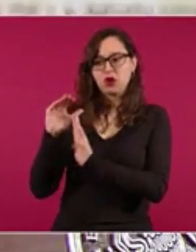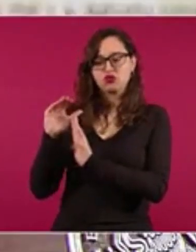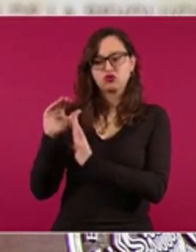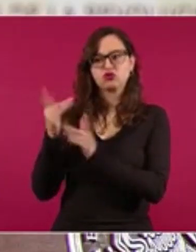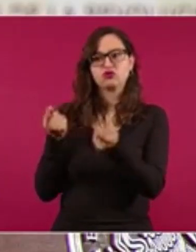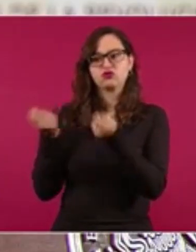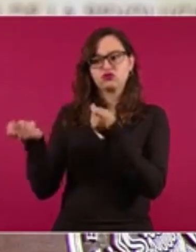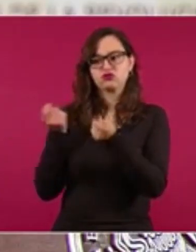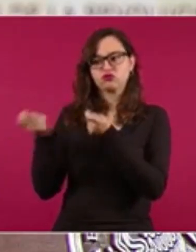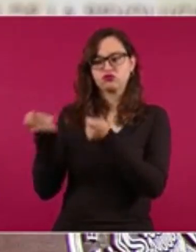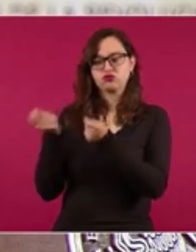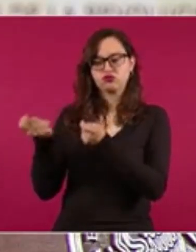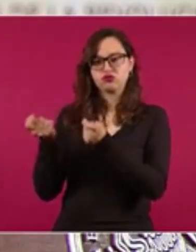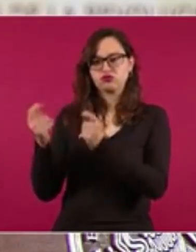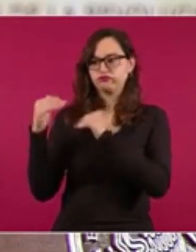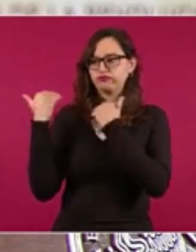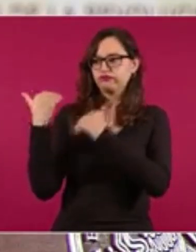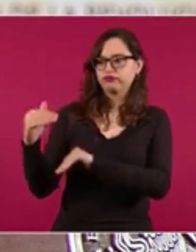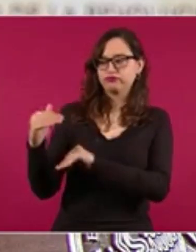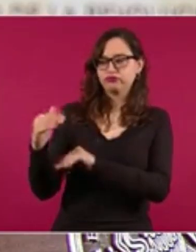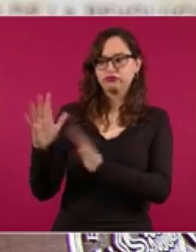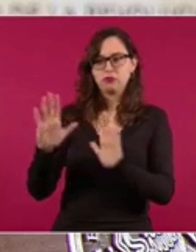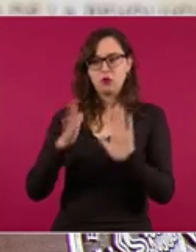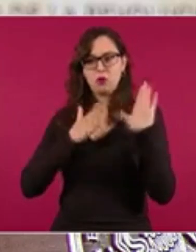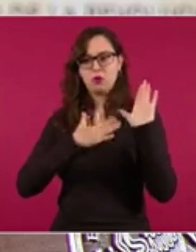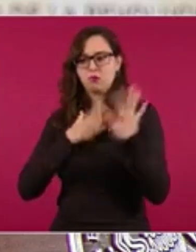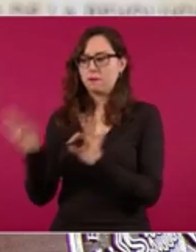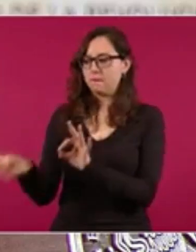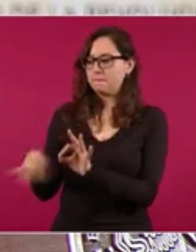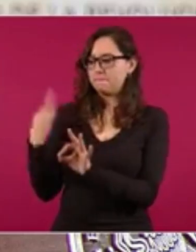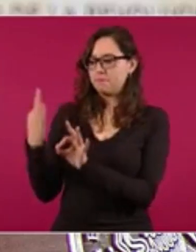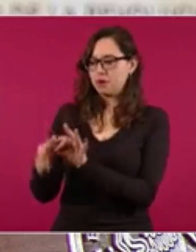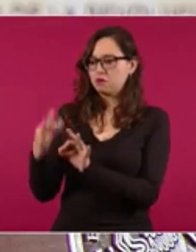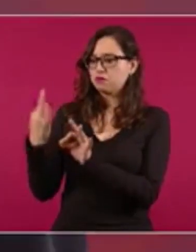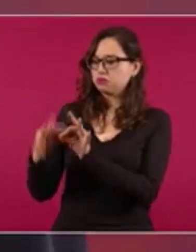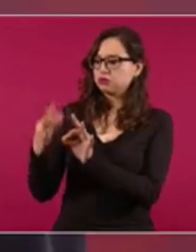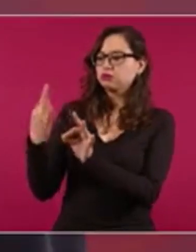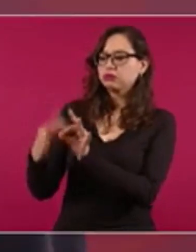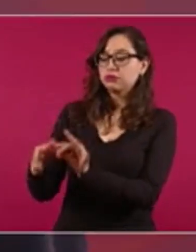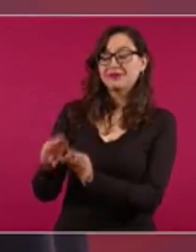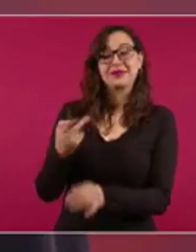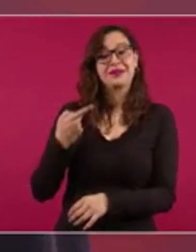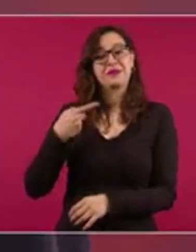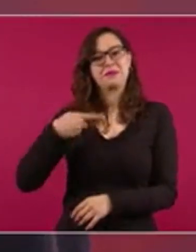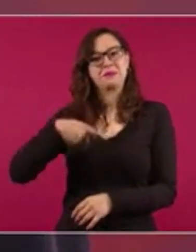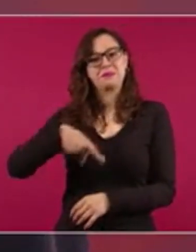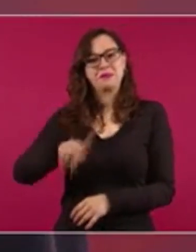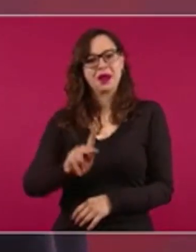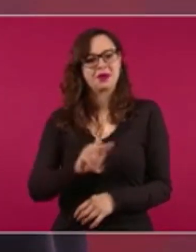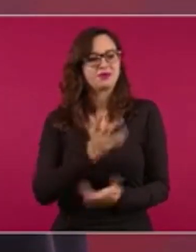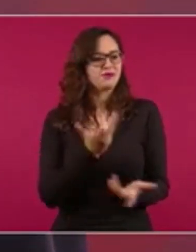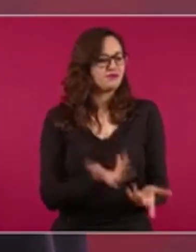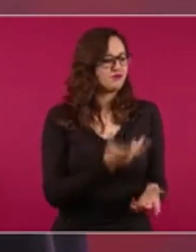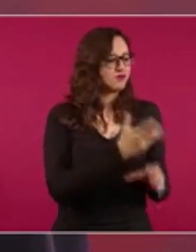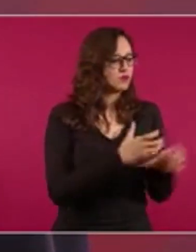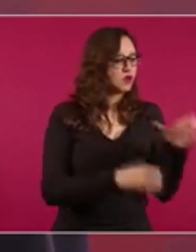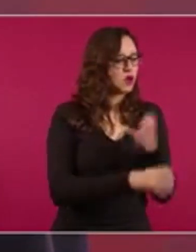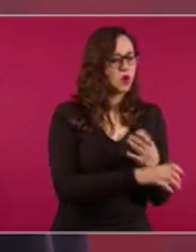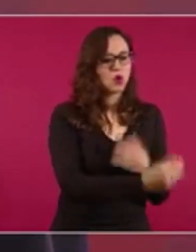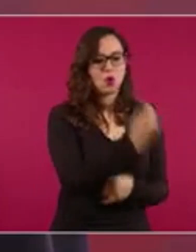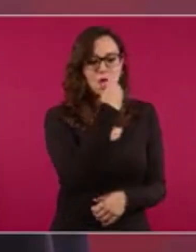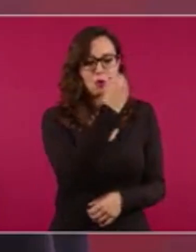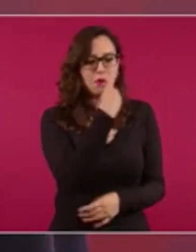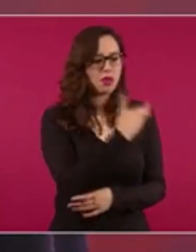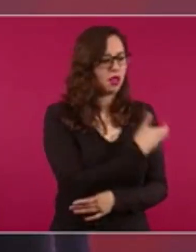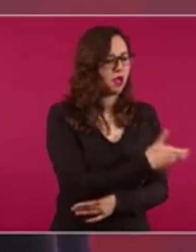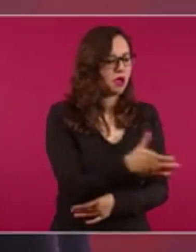a no más que la tasa de inflación. Sin embargo, el encarecimiento de los productos agrícolas sí